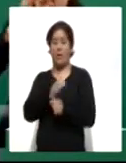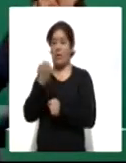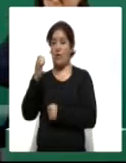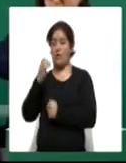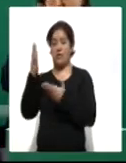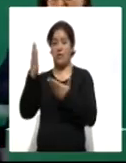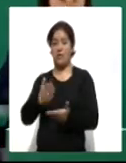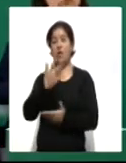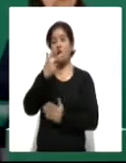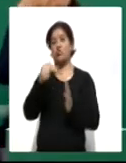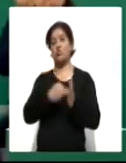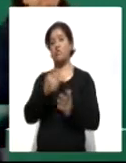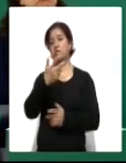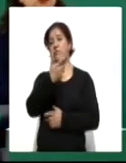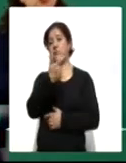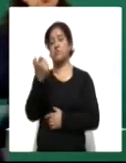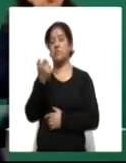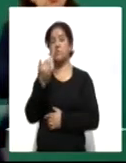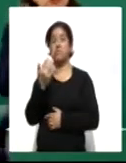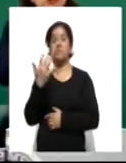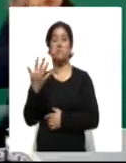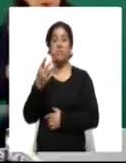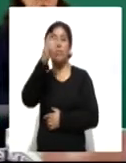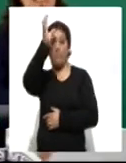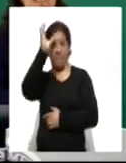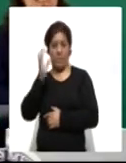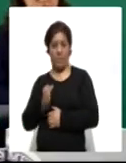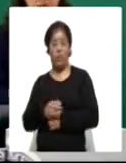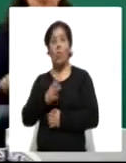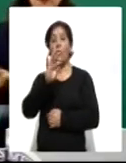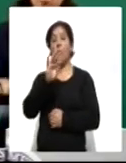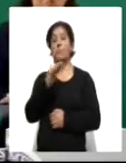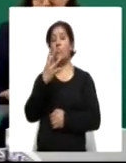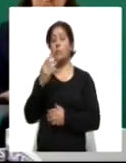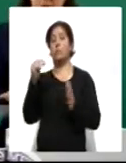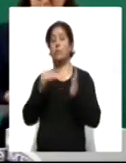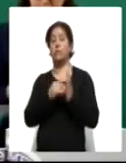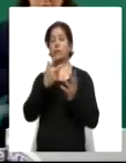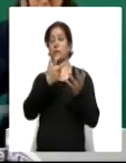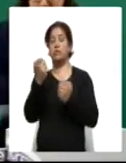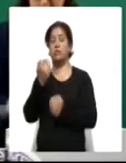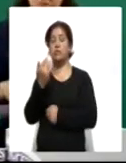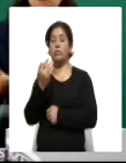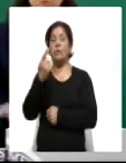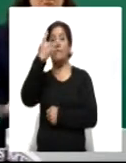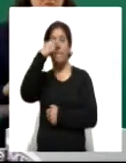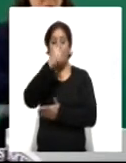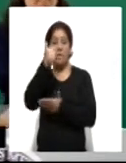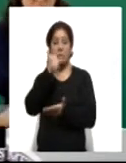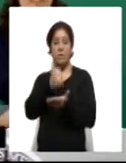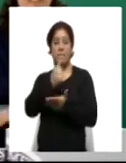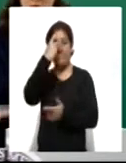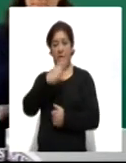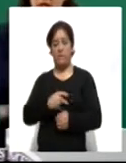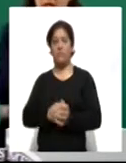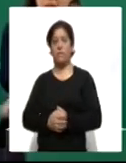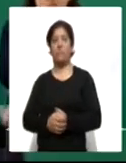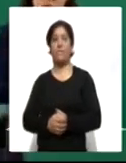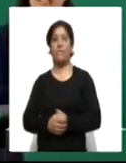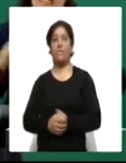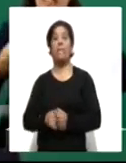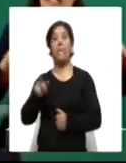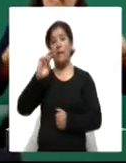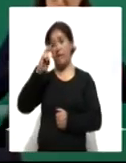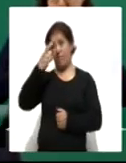8.755 para Coahuila y 44.850 para la Ciudad de México. Recordó que estas